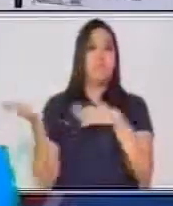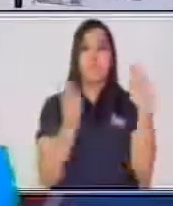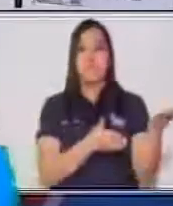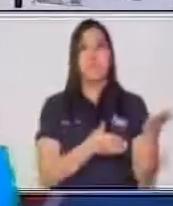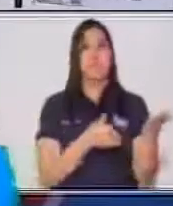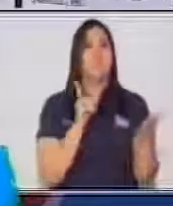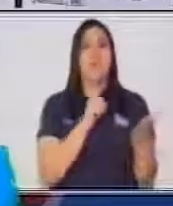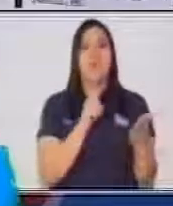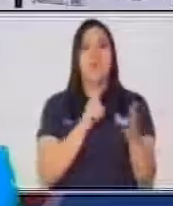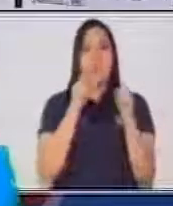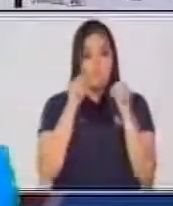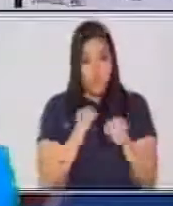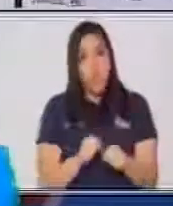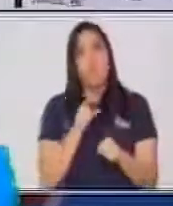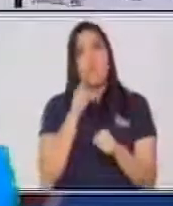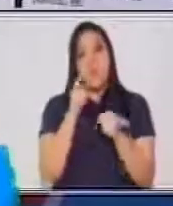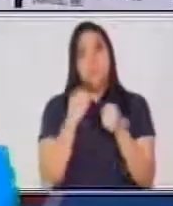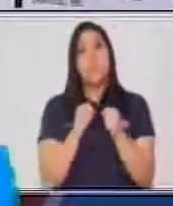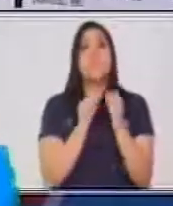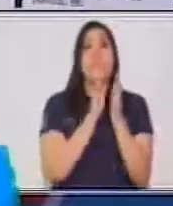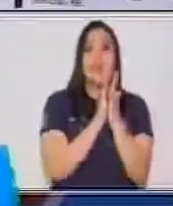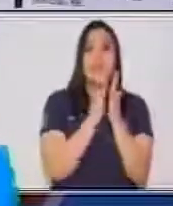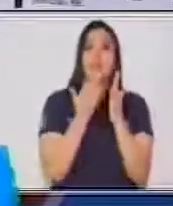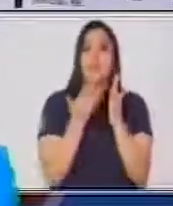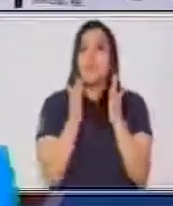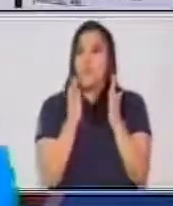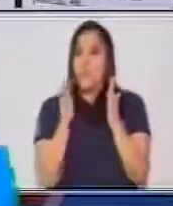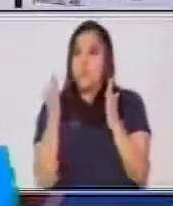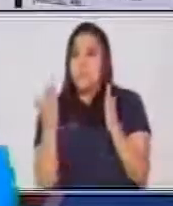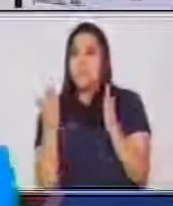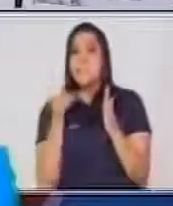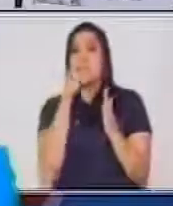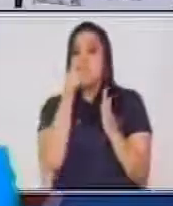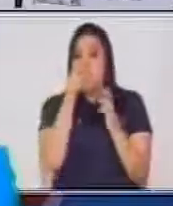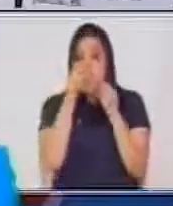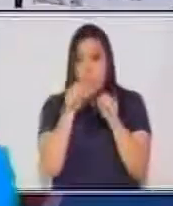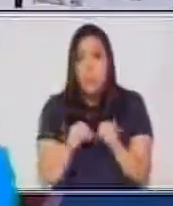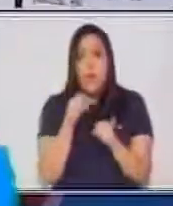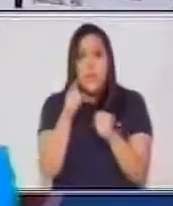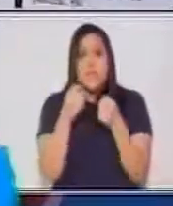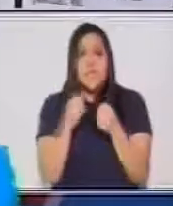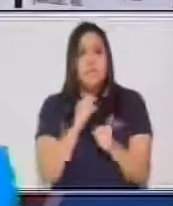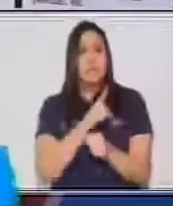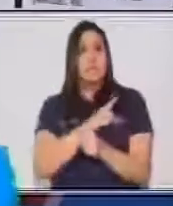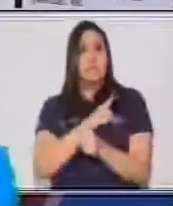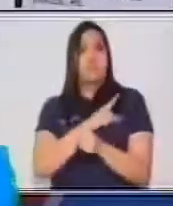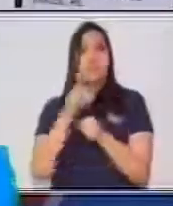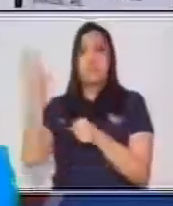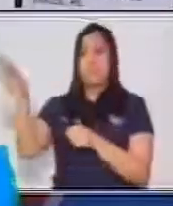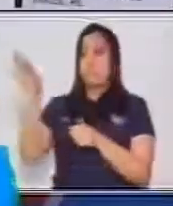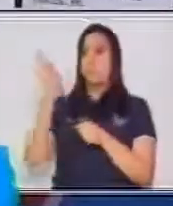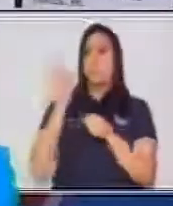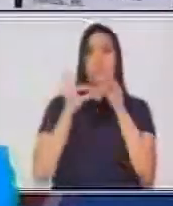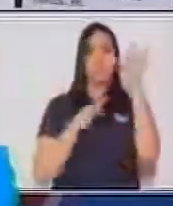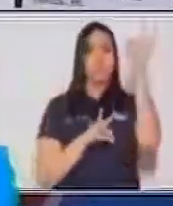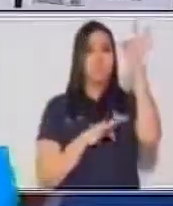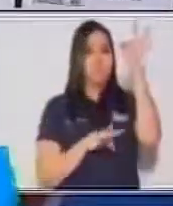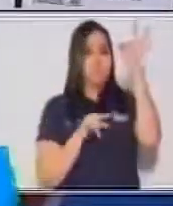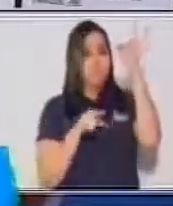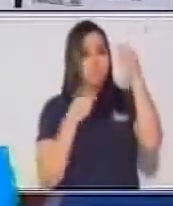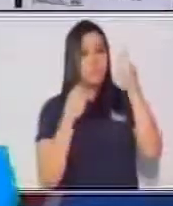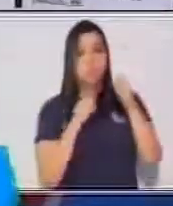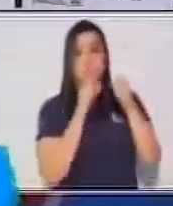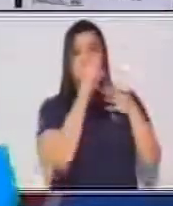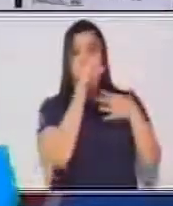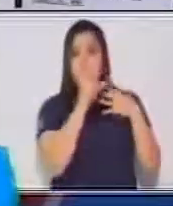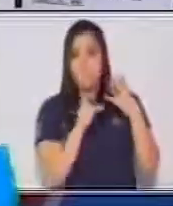puedes realizar los dobleces y puedes elaborar tú el trifoliar tomando en cuenta las características, dónde está